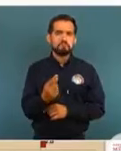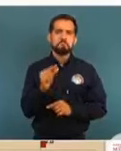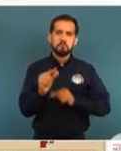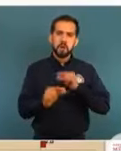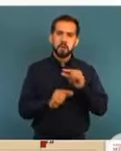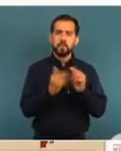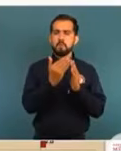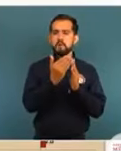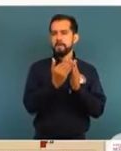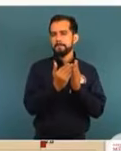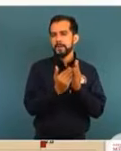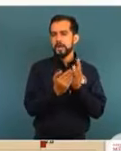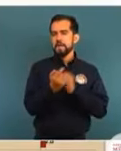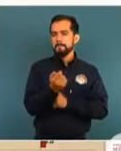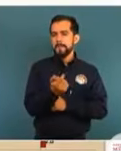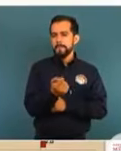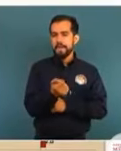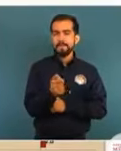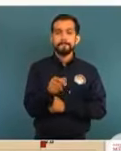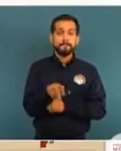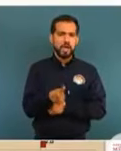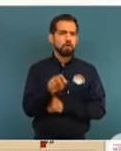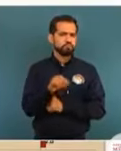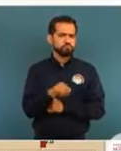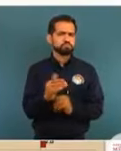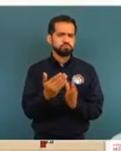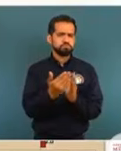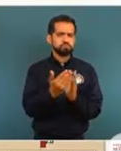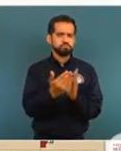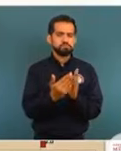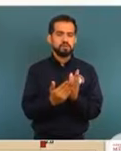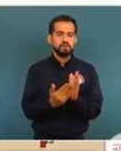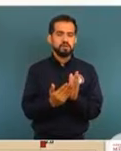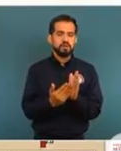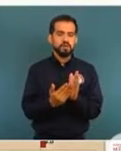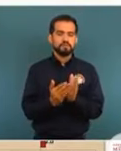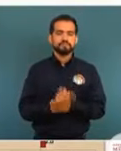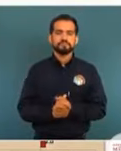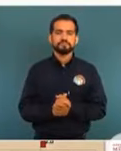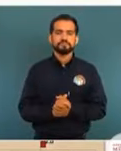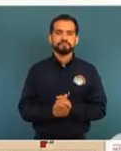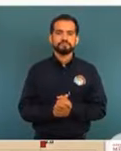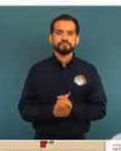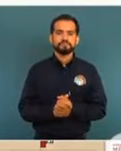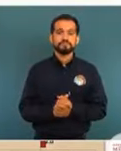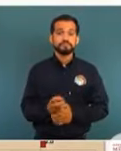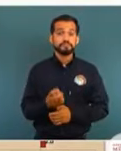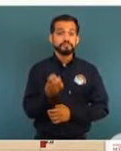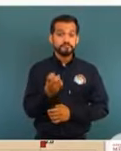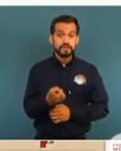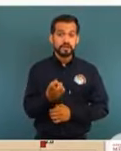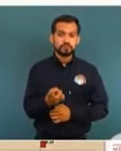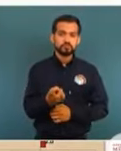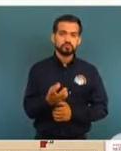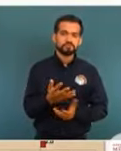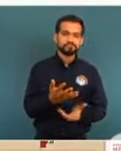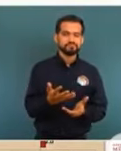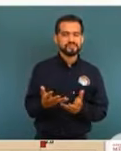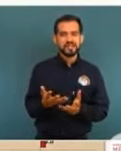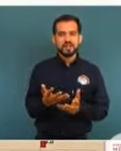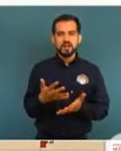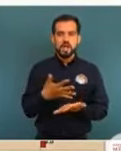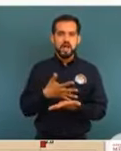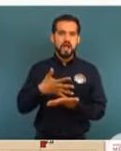a la baja es mínima, pero es decir, una tendencia y los casos también son números